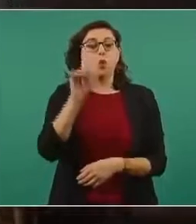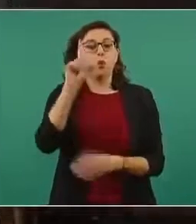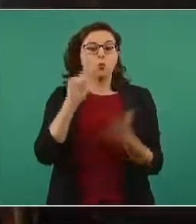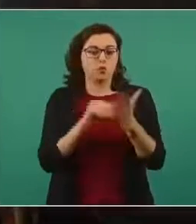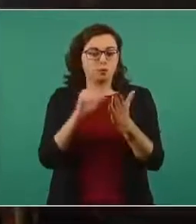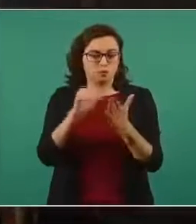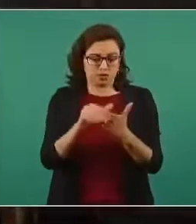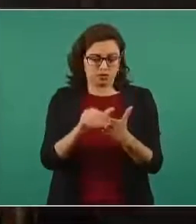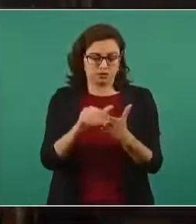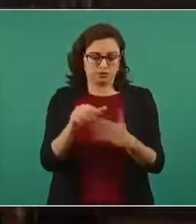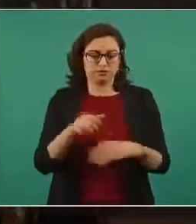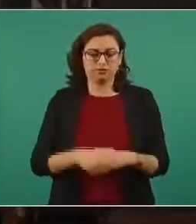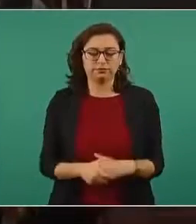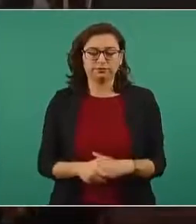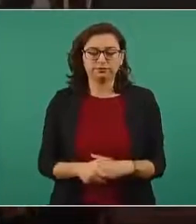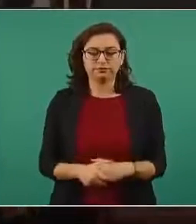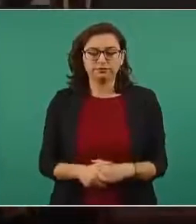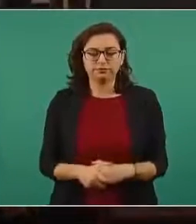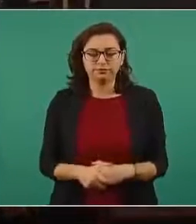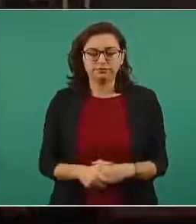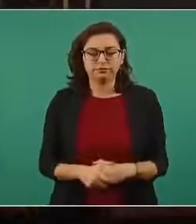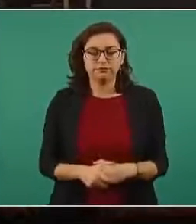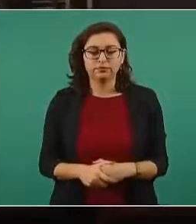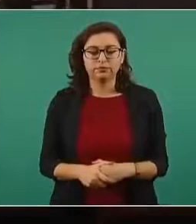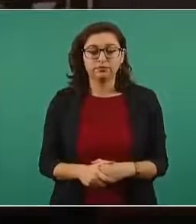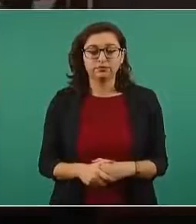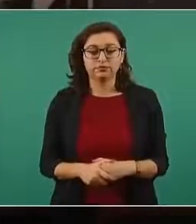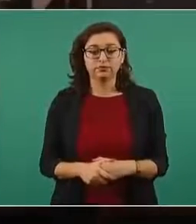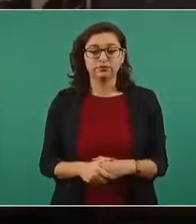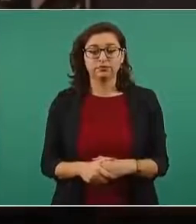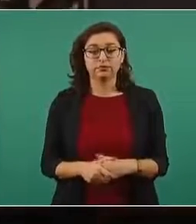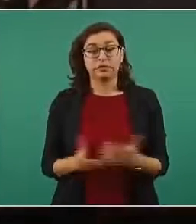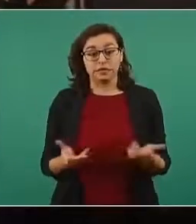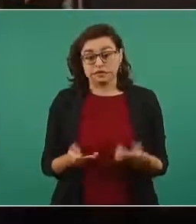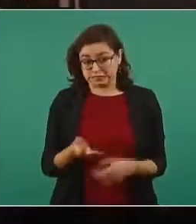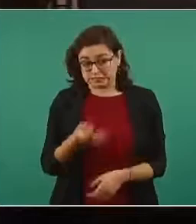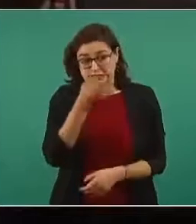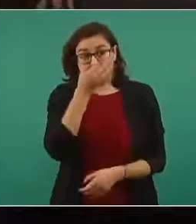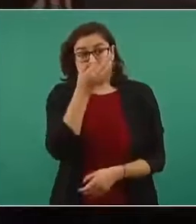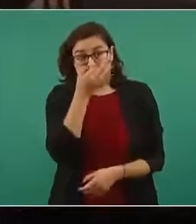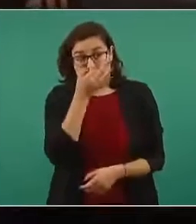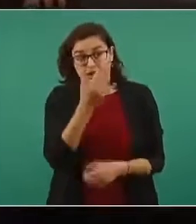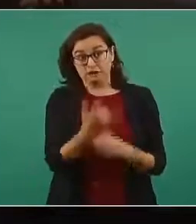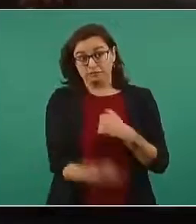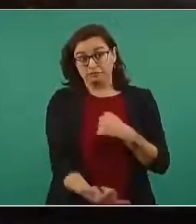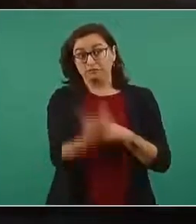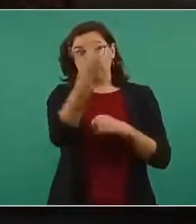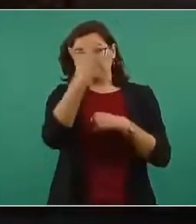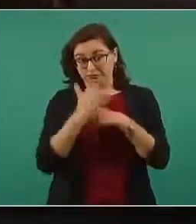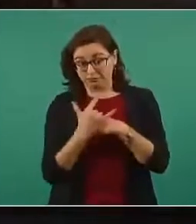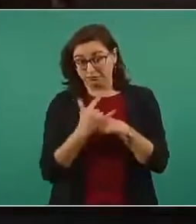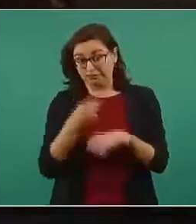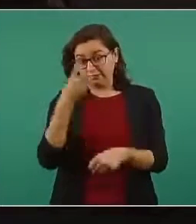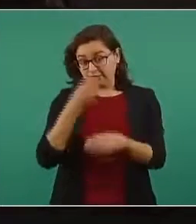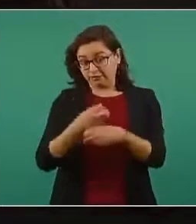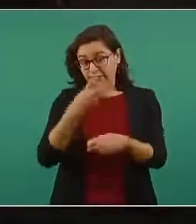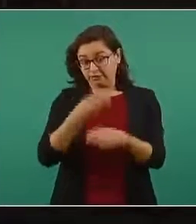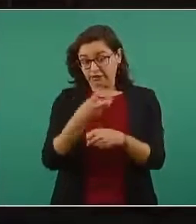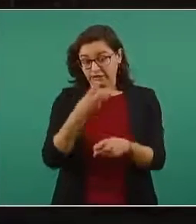vacuna contra COVID-19. En unos momentos, estaremos recibiendo el vuelo CX86,